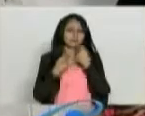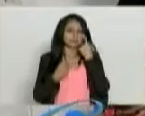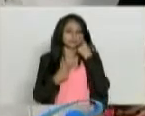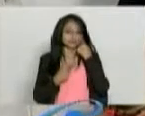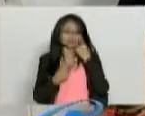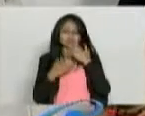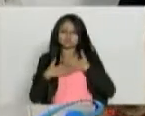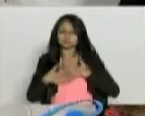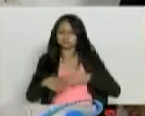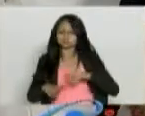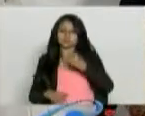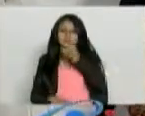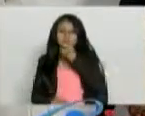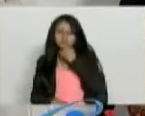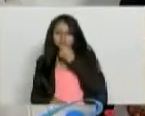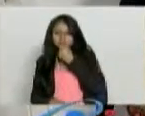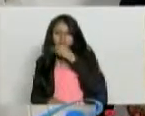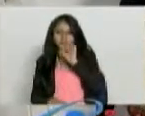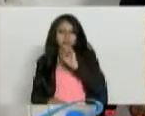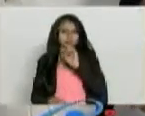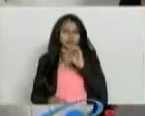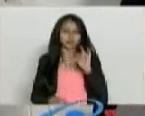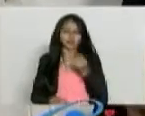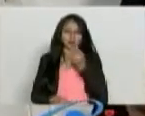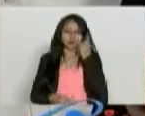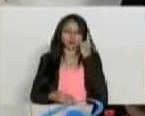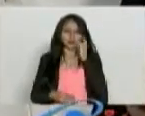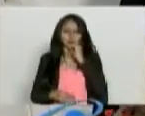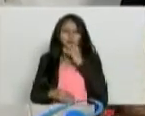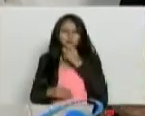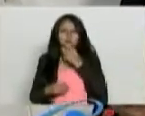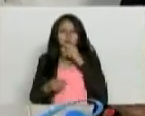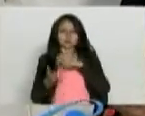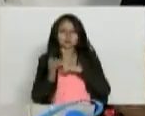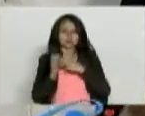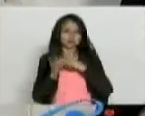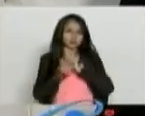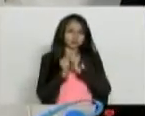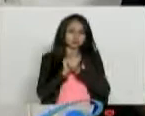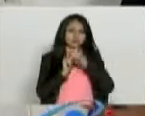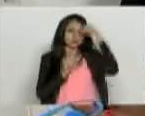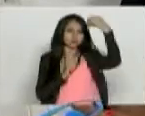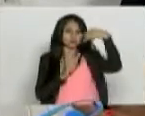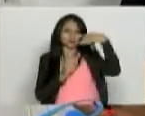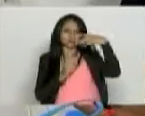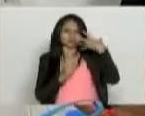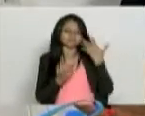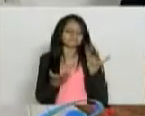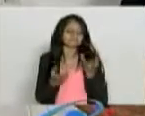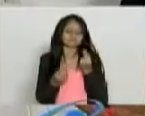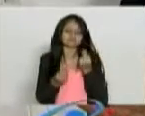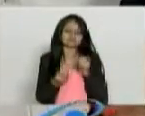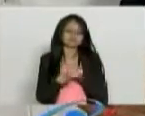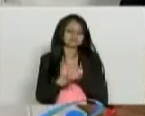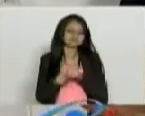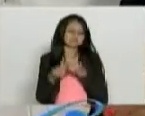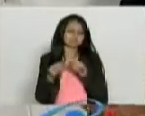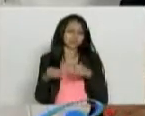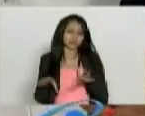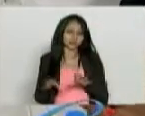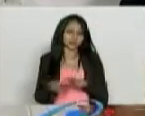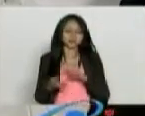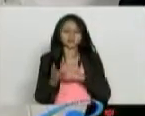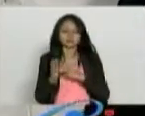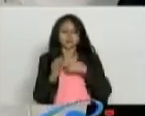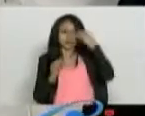cosa que tomen para el calcio, para la osteoporosis. Si no reciben sólidas en ejercicio, esa platica se perdió. Hay que hacer